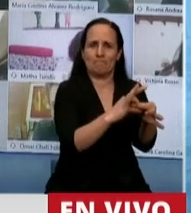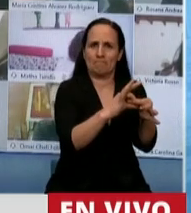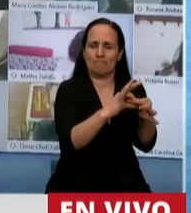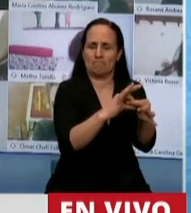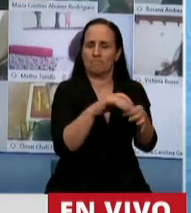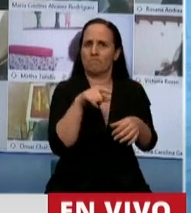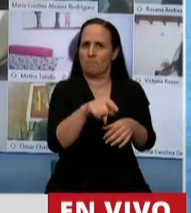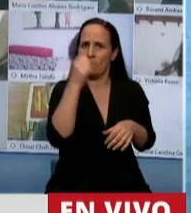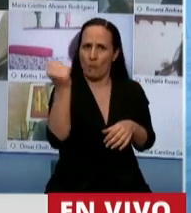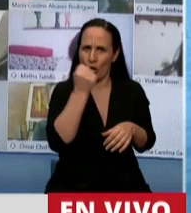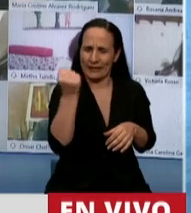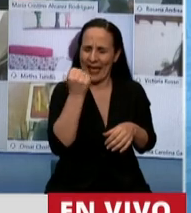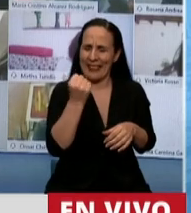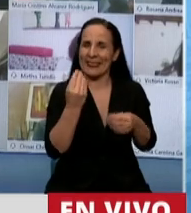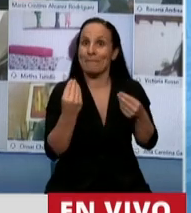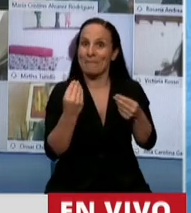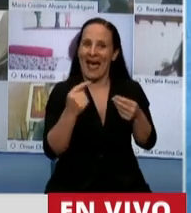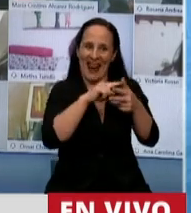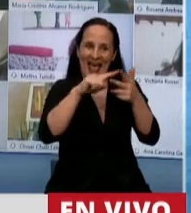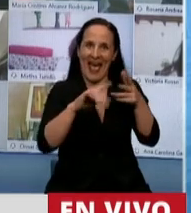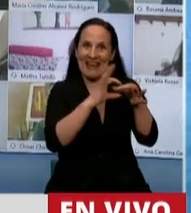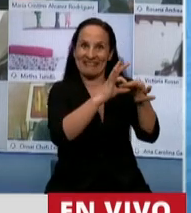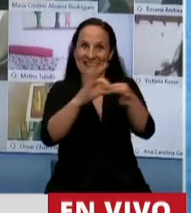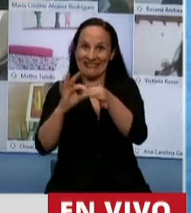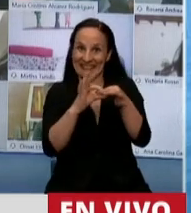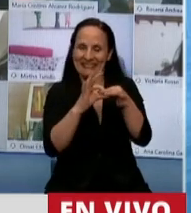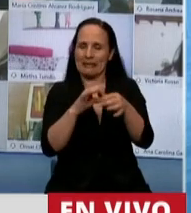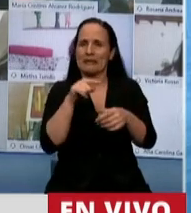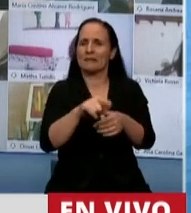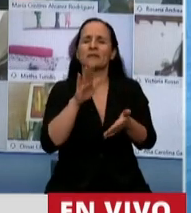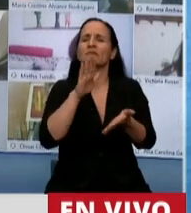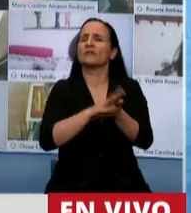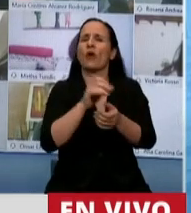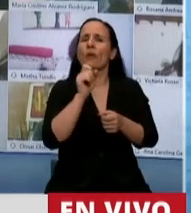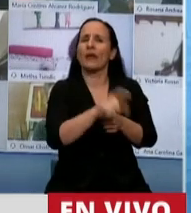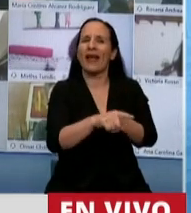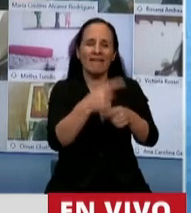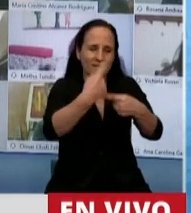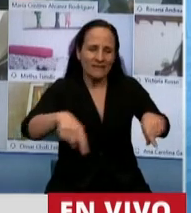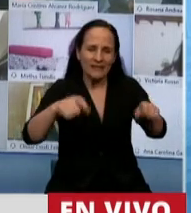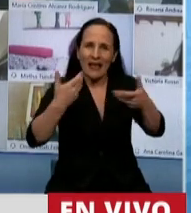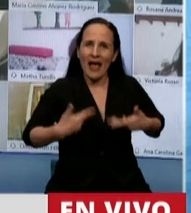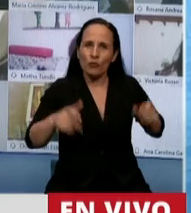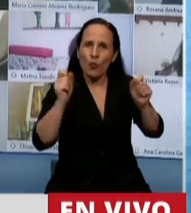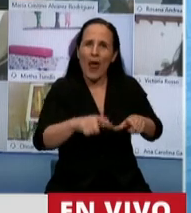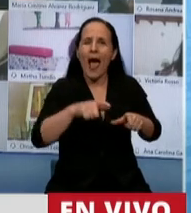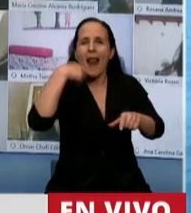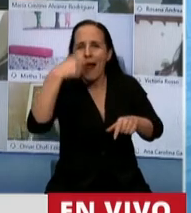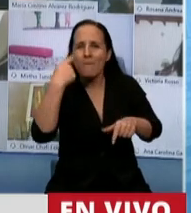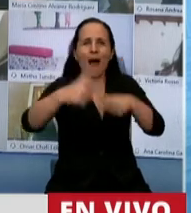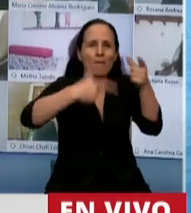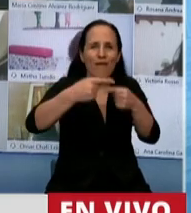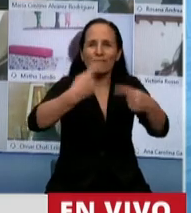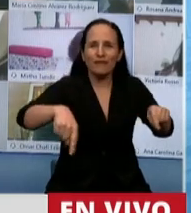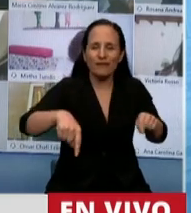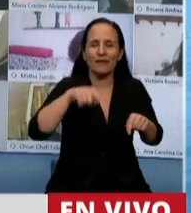para satisfacer de manera integral las políticas para la soberanía y el cuidado de los recursos naturales de los 45